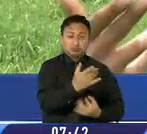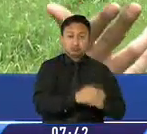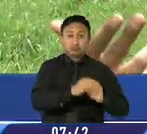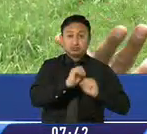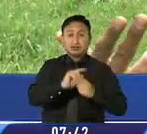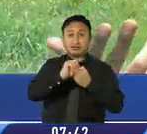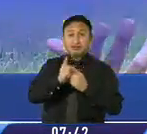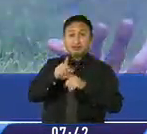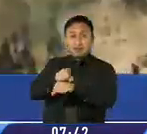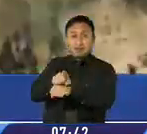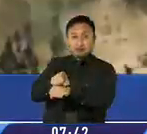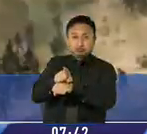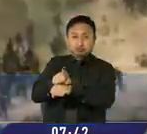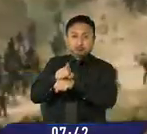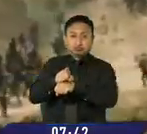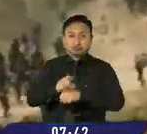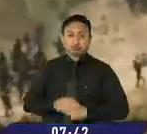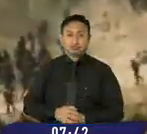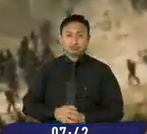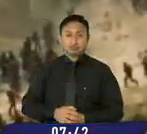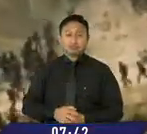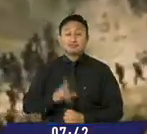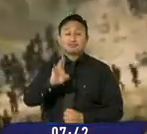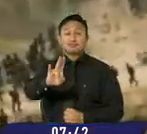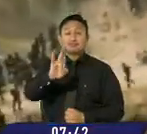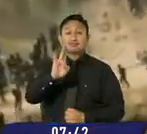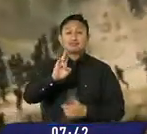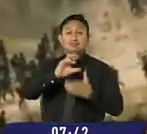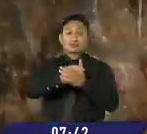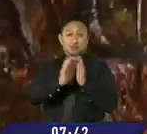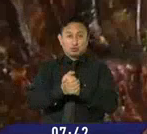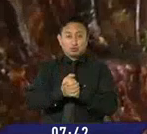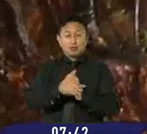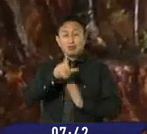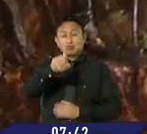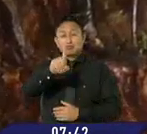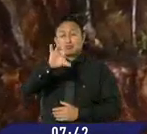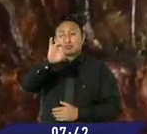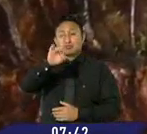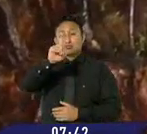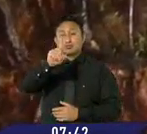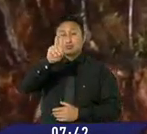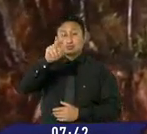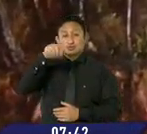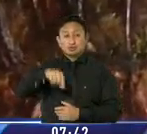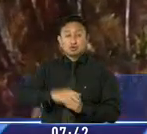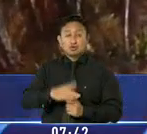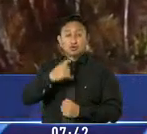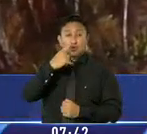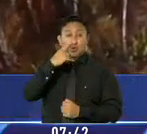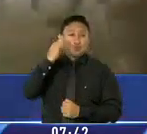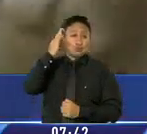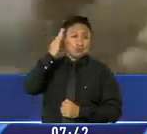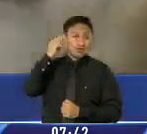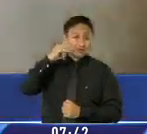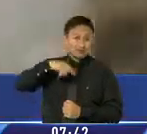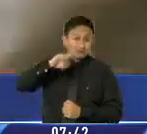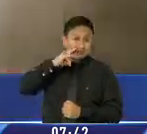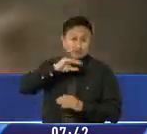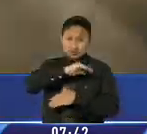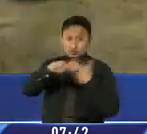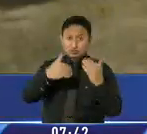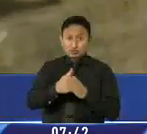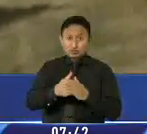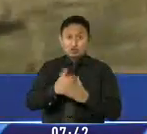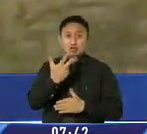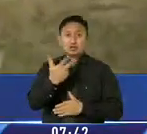darles frente a los españoles. Es así que el siete de noviembre de mil ochocientos doce, cientos de hombres, mujeres, ancianos y niños se atrincheraron en